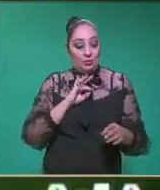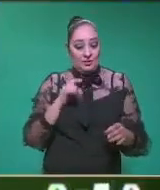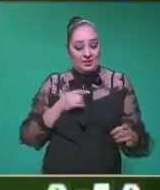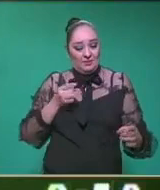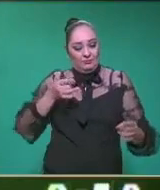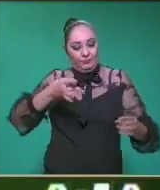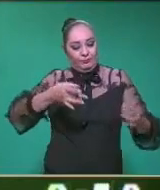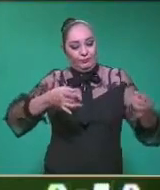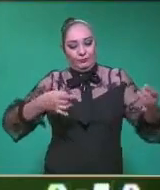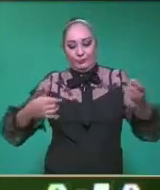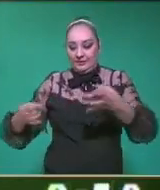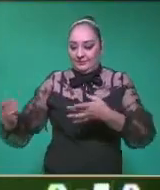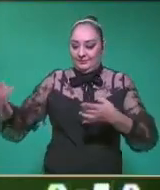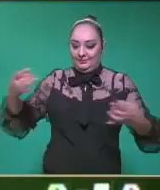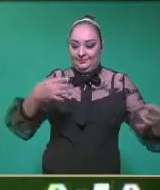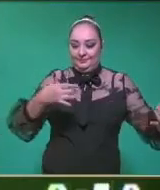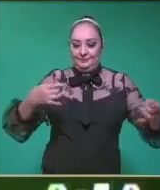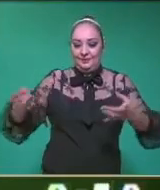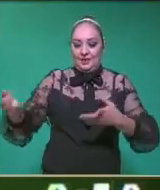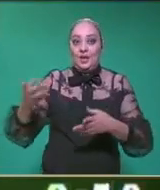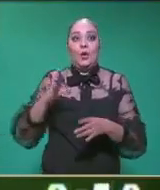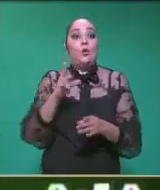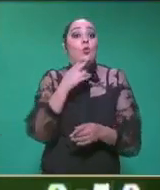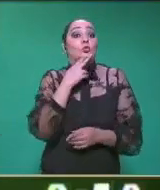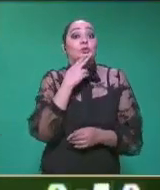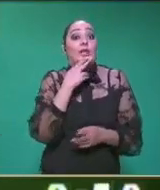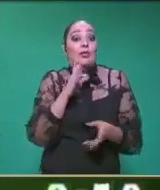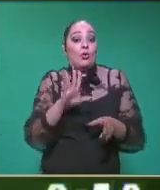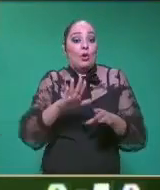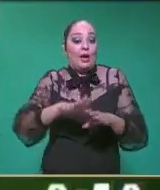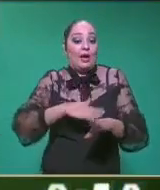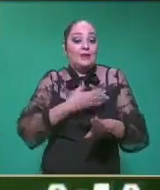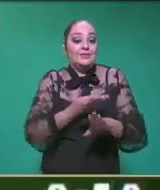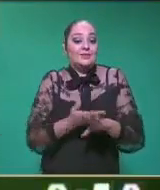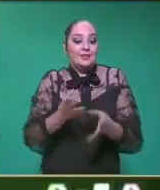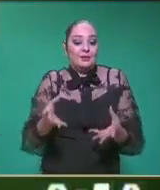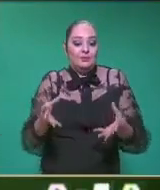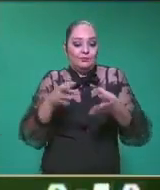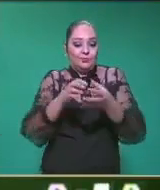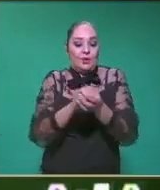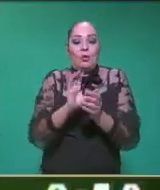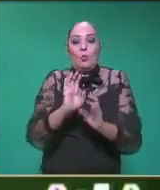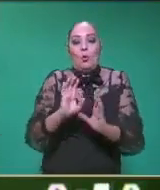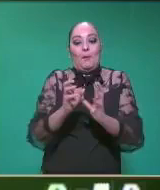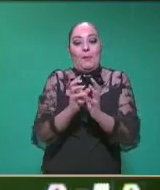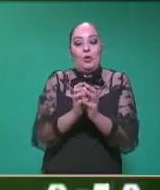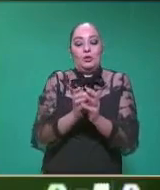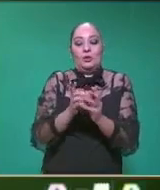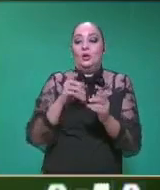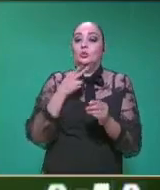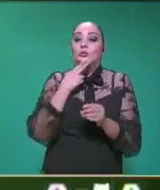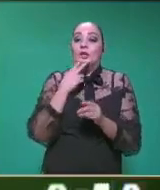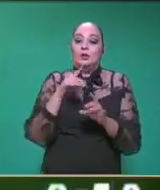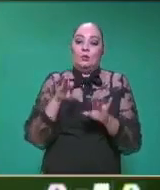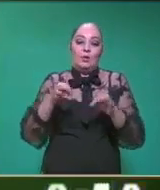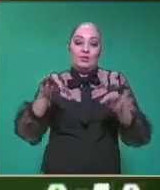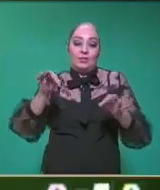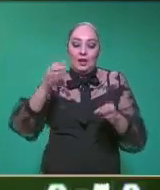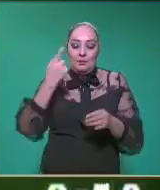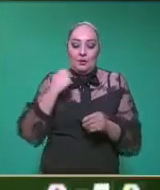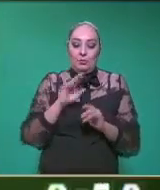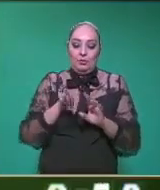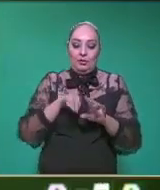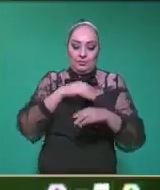ser tirados a través de enrollar un calcetín o una bolita de papel en un pedazo de tela y utilizarla para